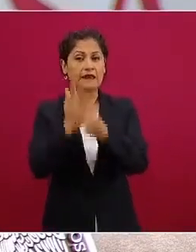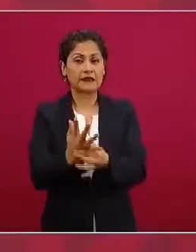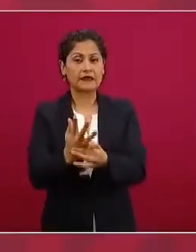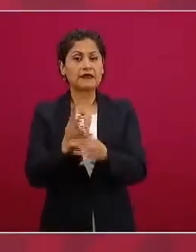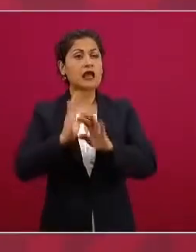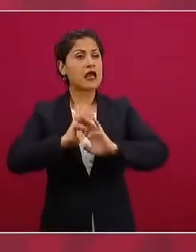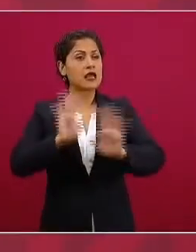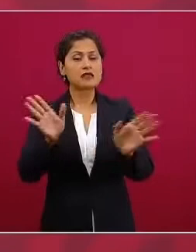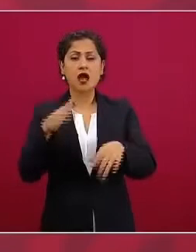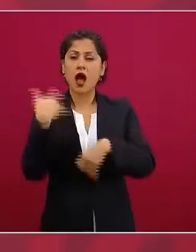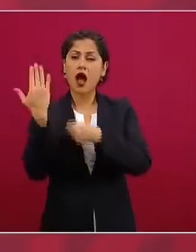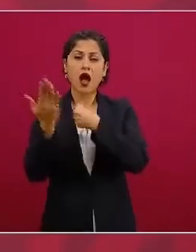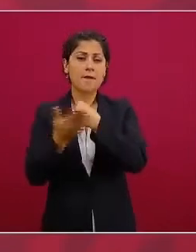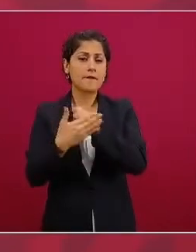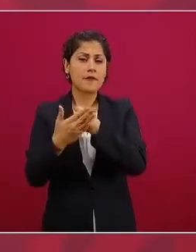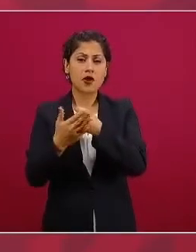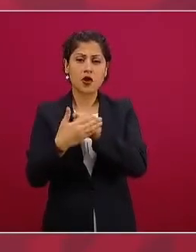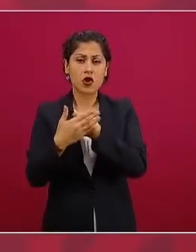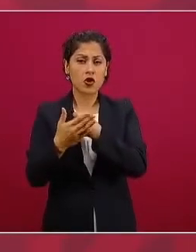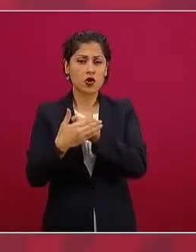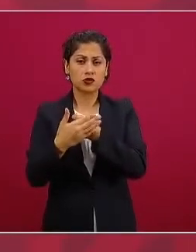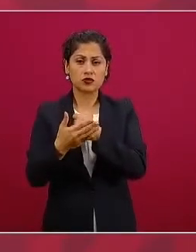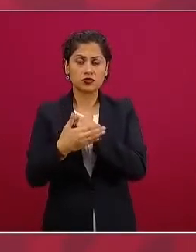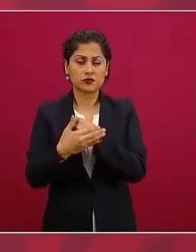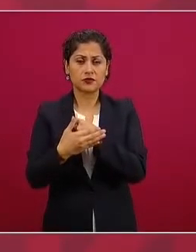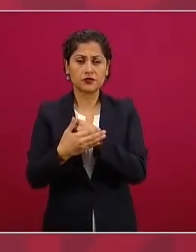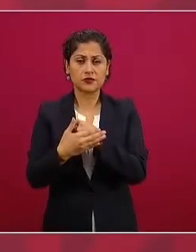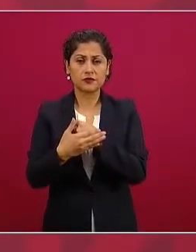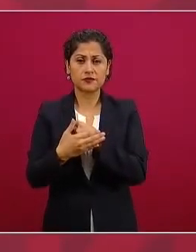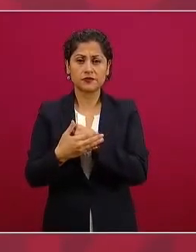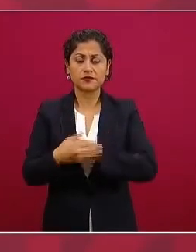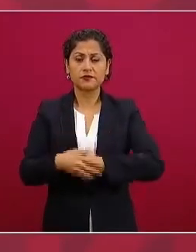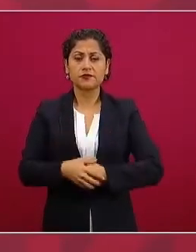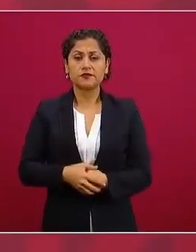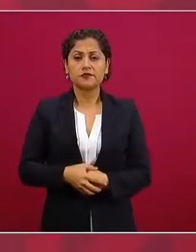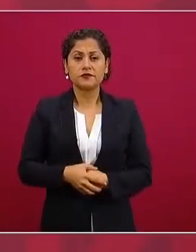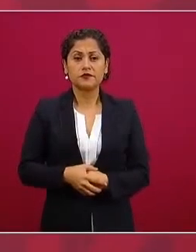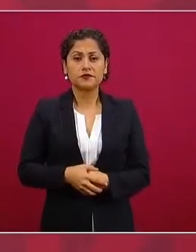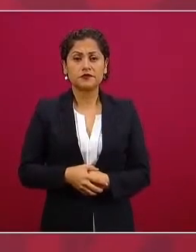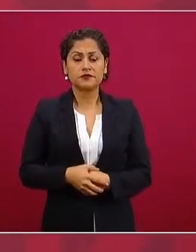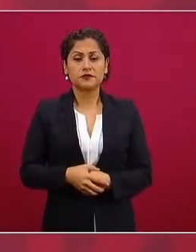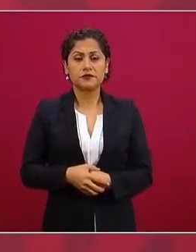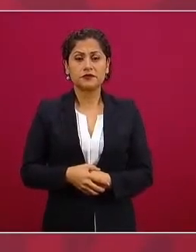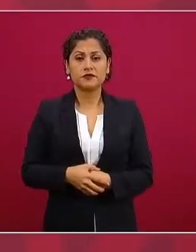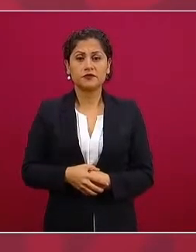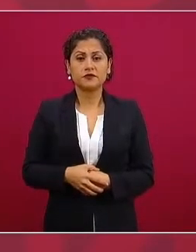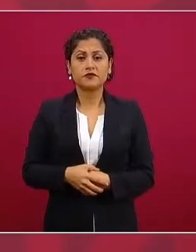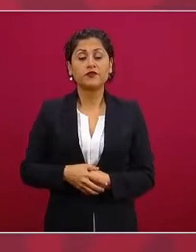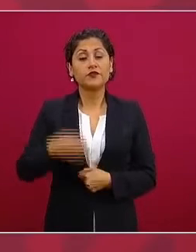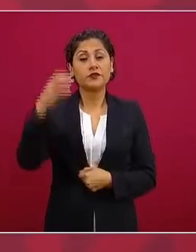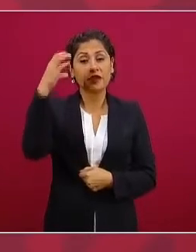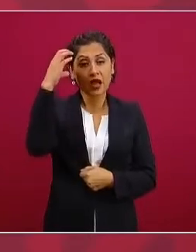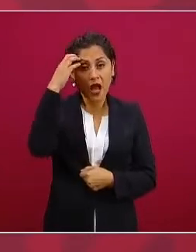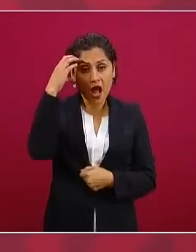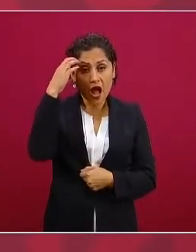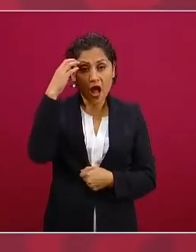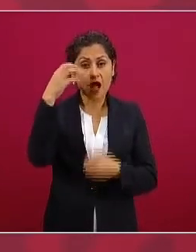a decir que las camas y los ventiladores